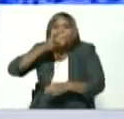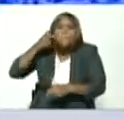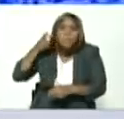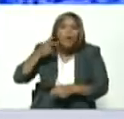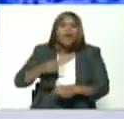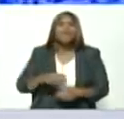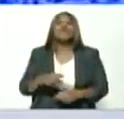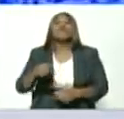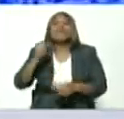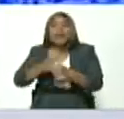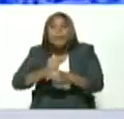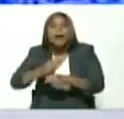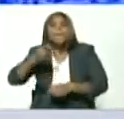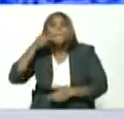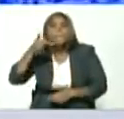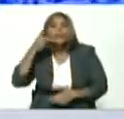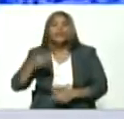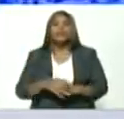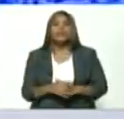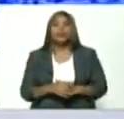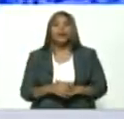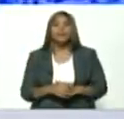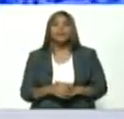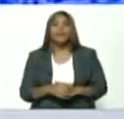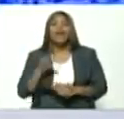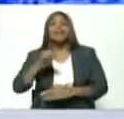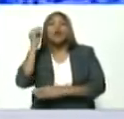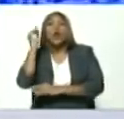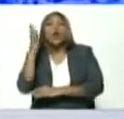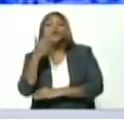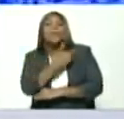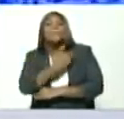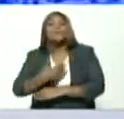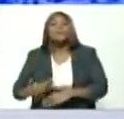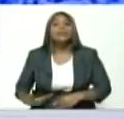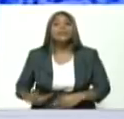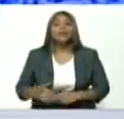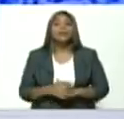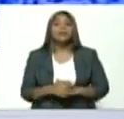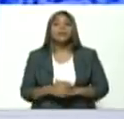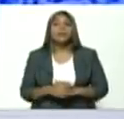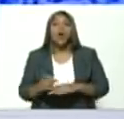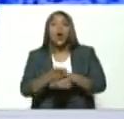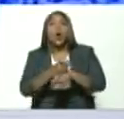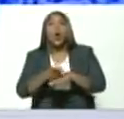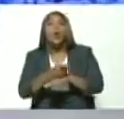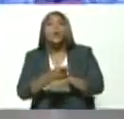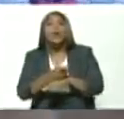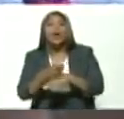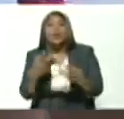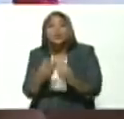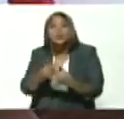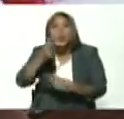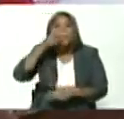político a través de los consejos presidenciales de gobierno popular